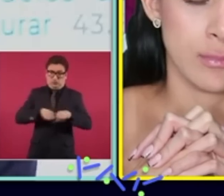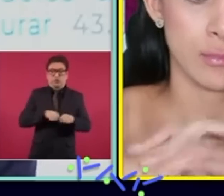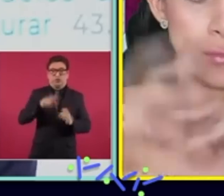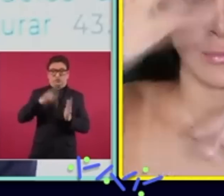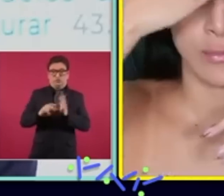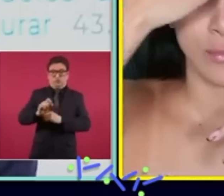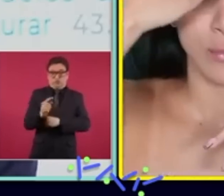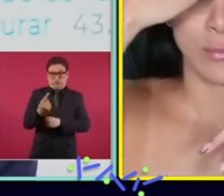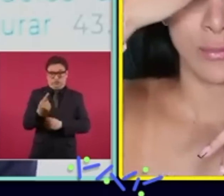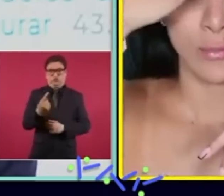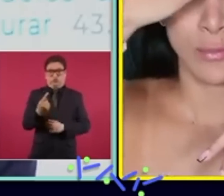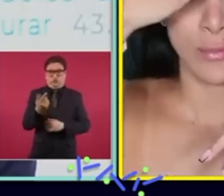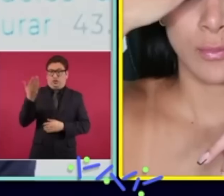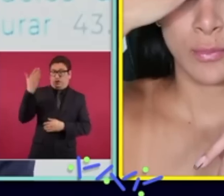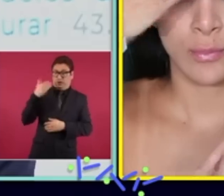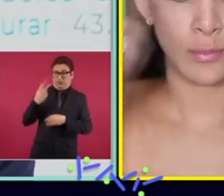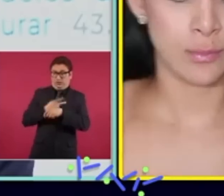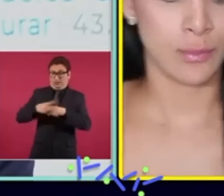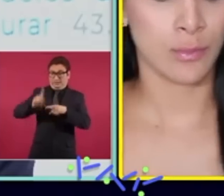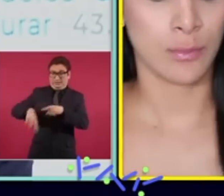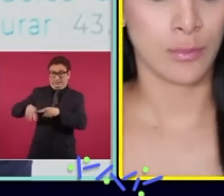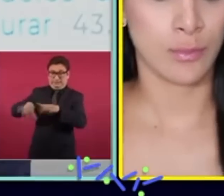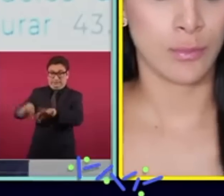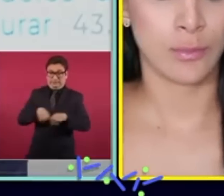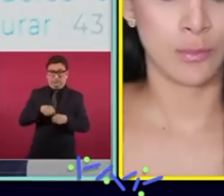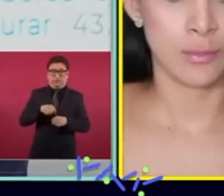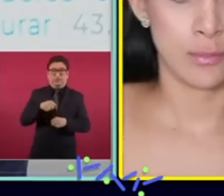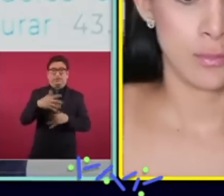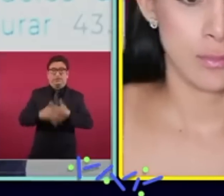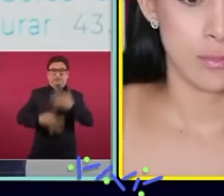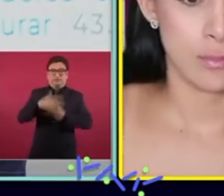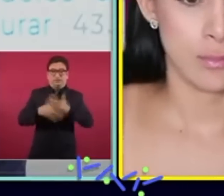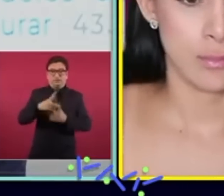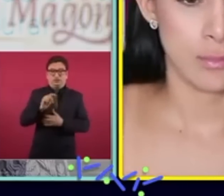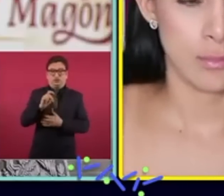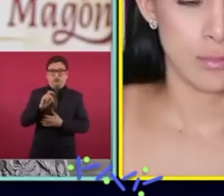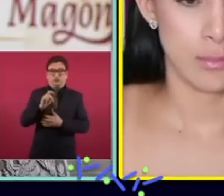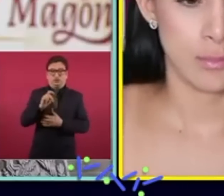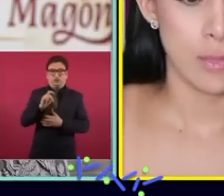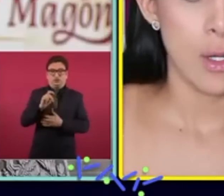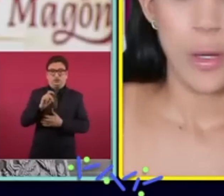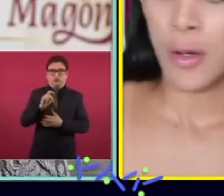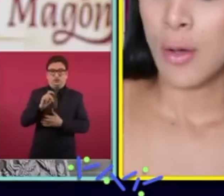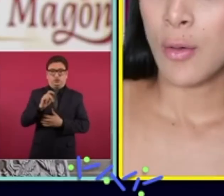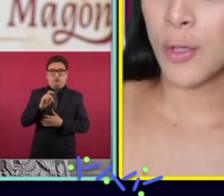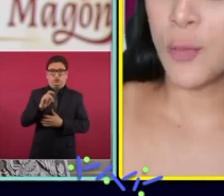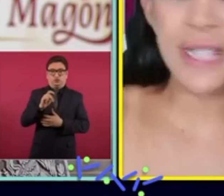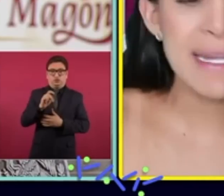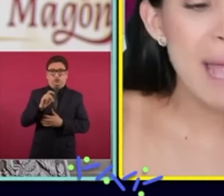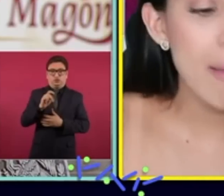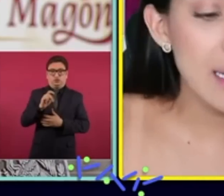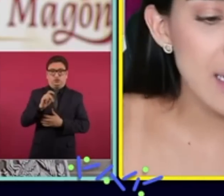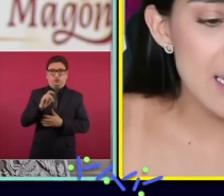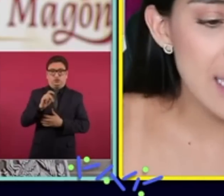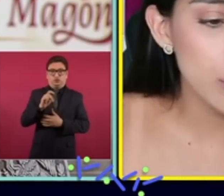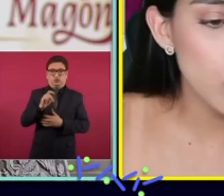tuvimos un decomiso de 15 toneladas de cocaína. Bueno, pues ahí